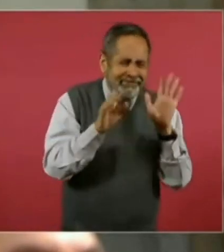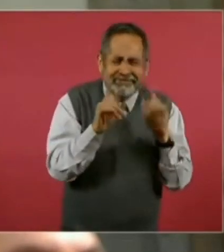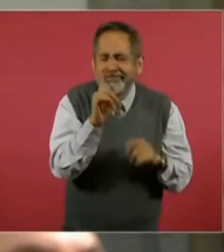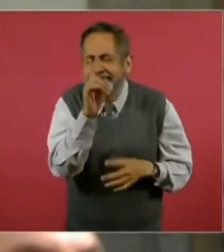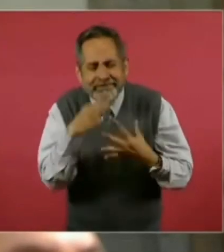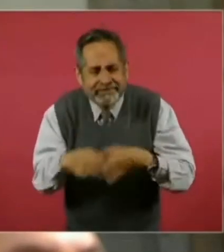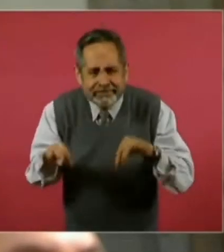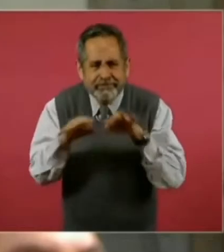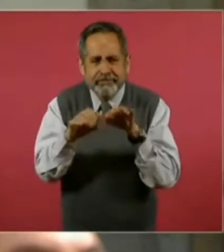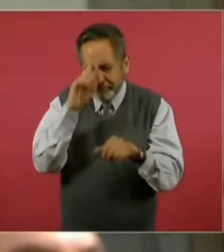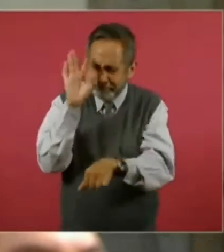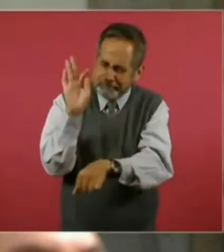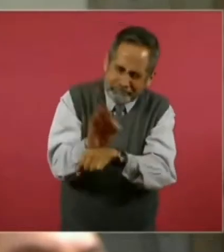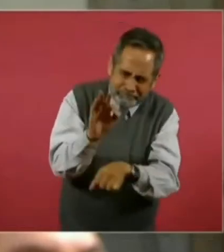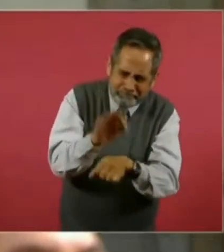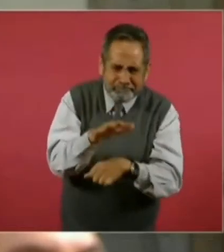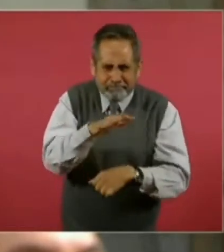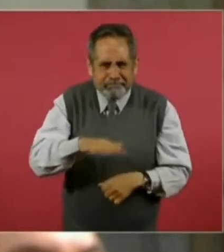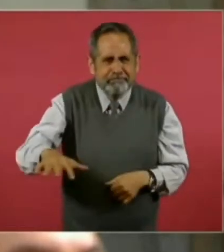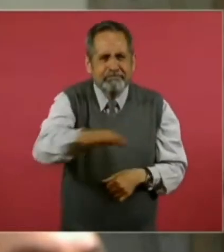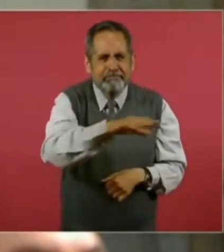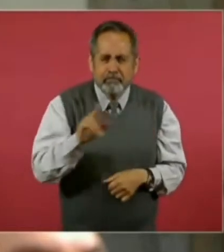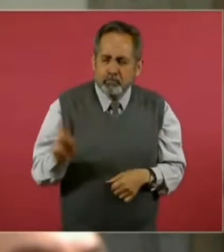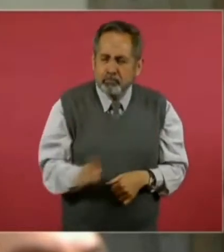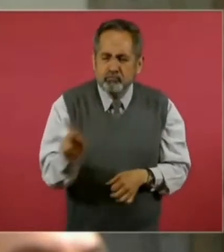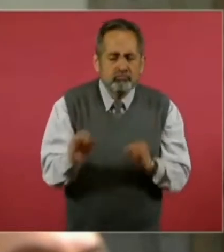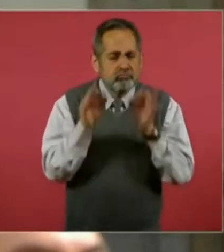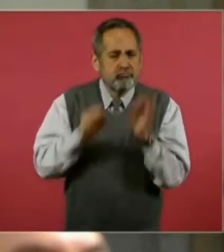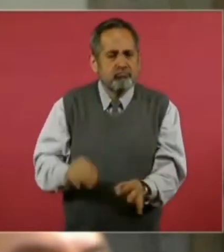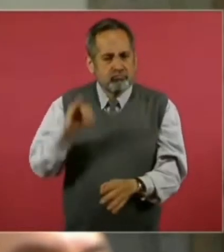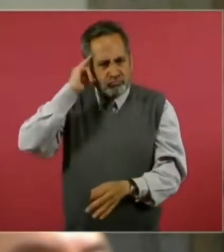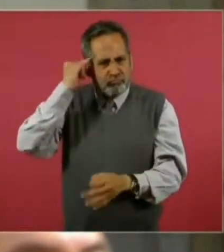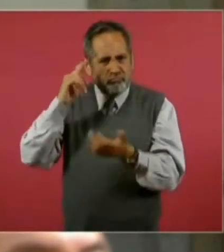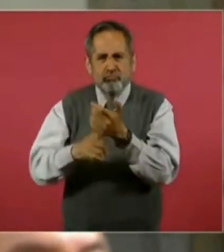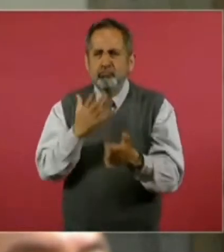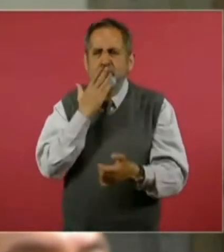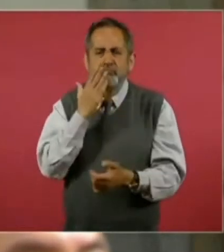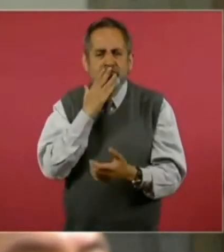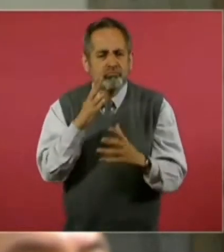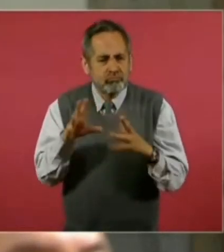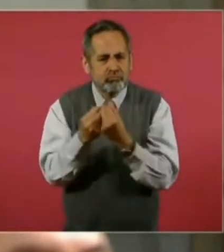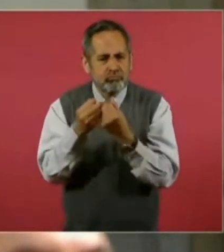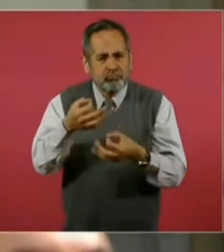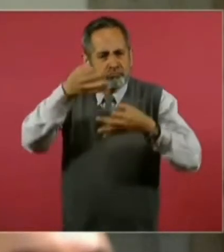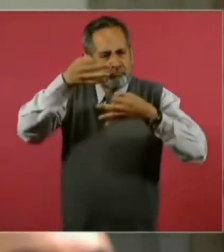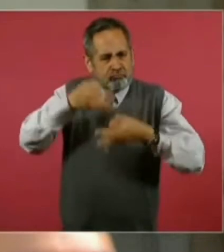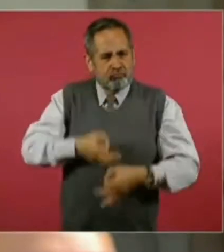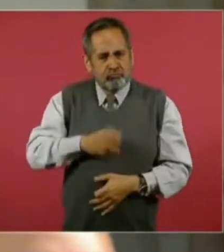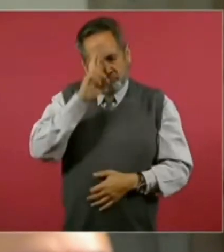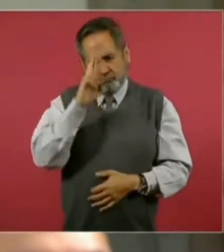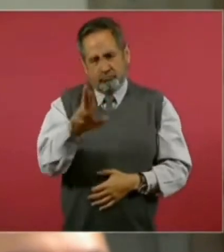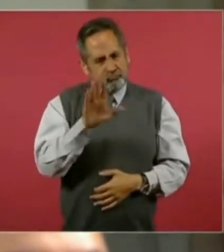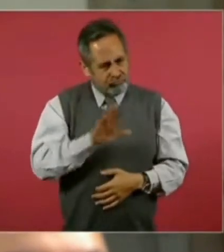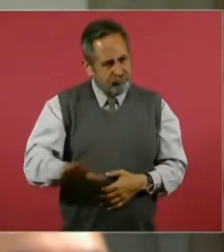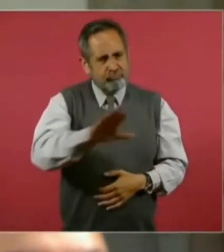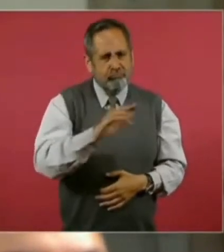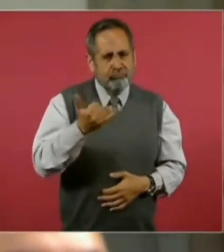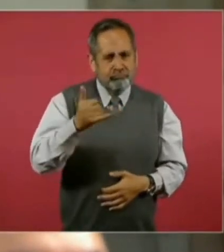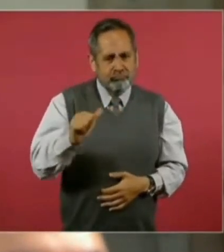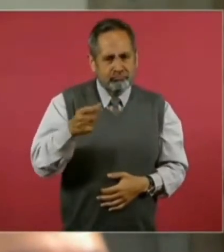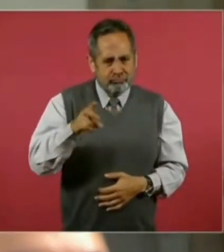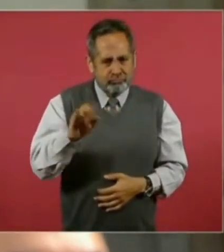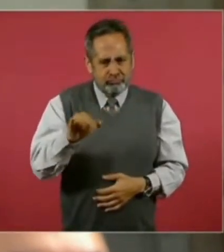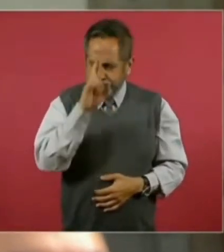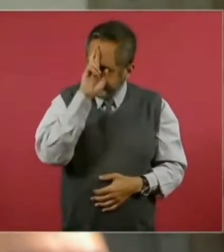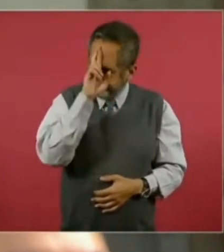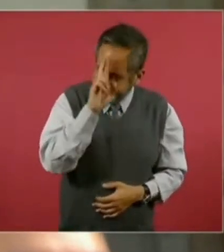lo que usted ha hecho por nuestros pueblos originarios en Sonora es recuperar su dignidad y darle, bueno, pues